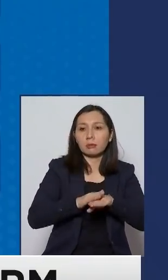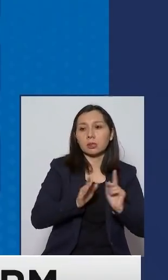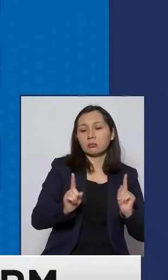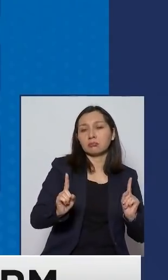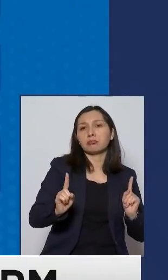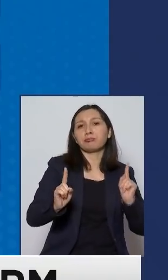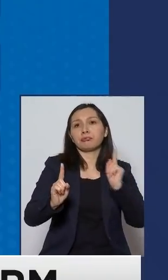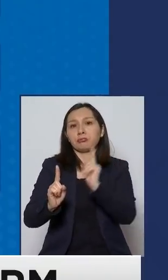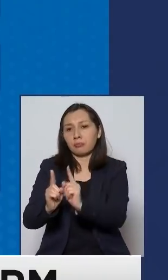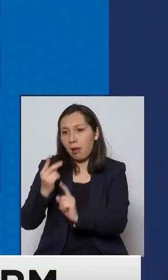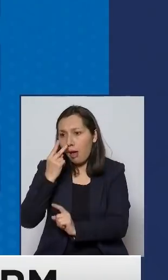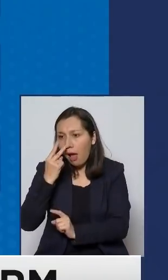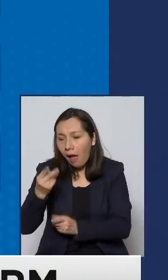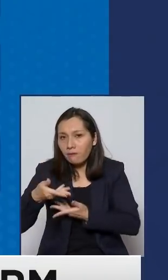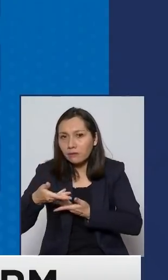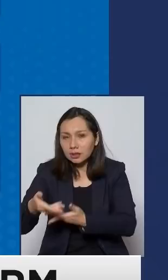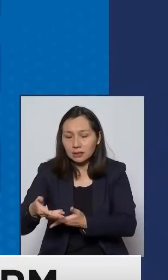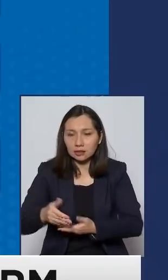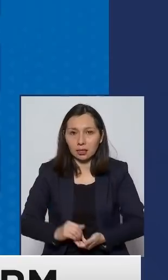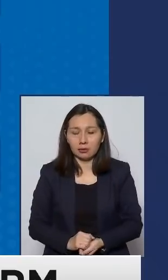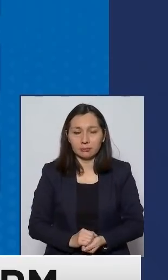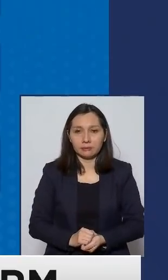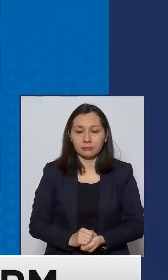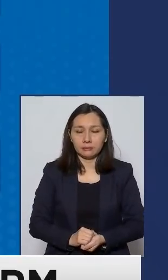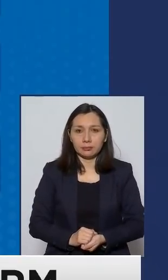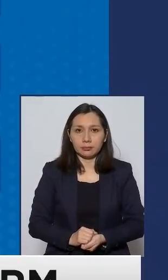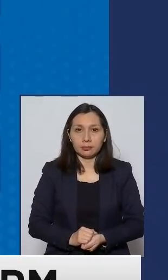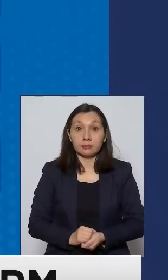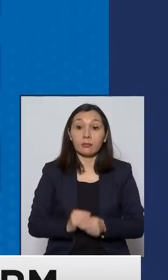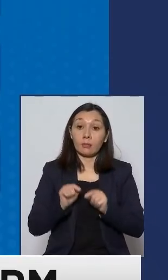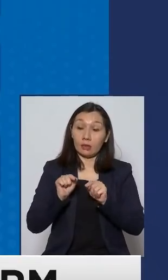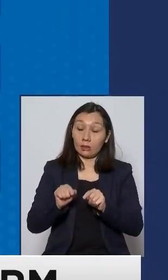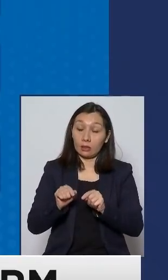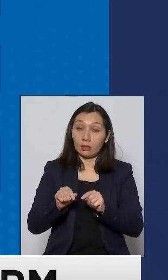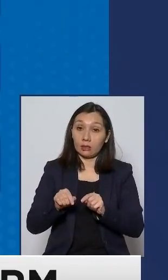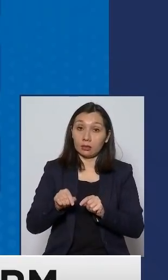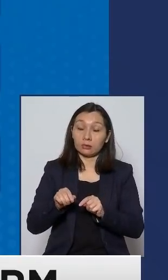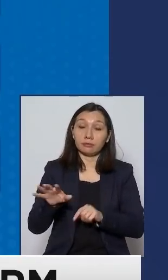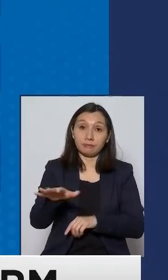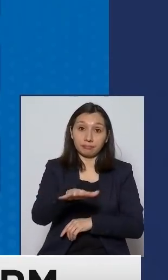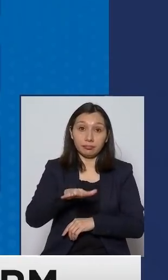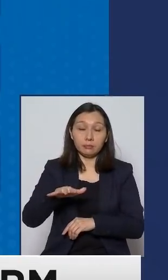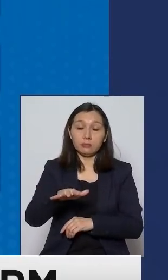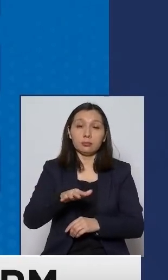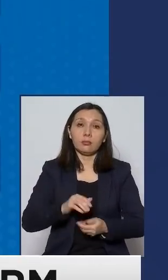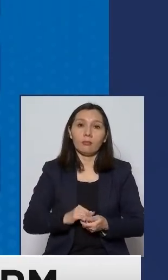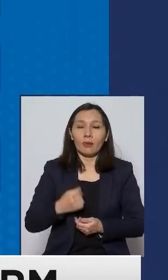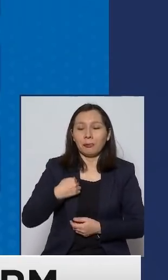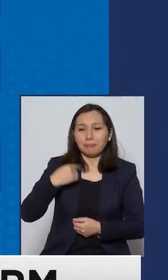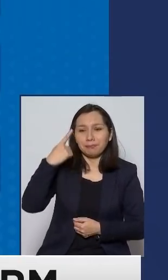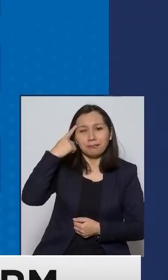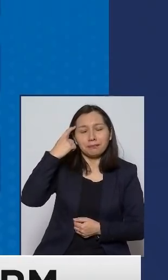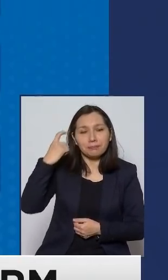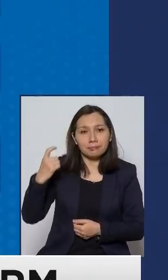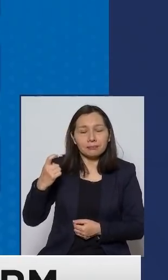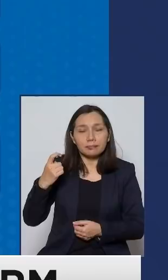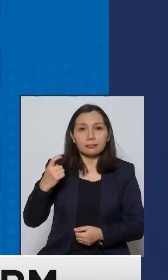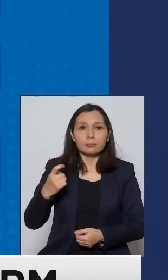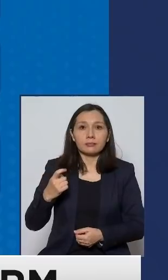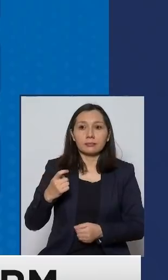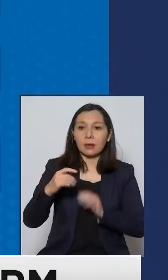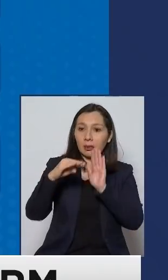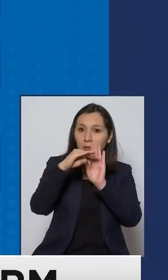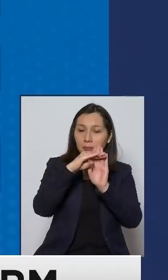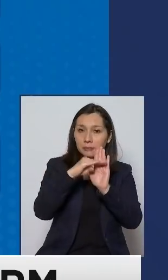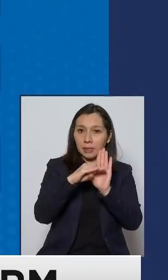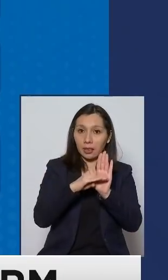en ese contexto creo que las